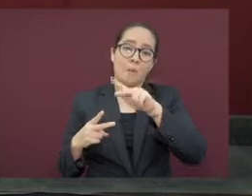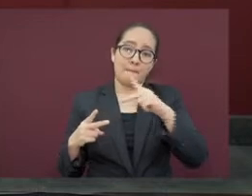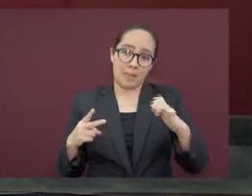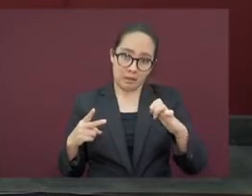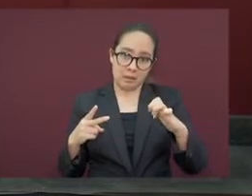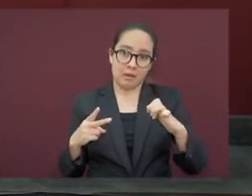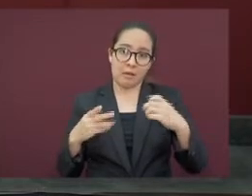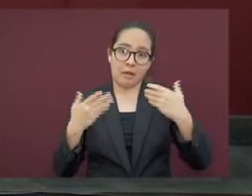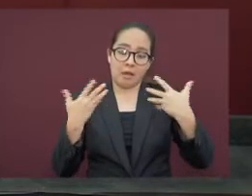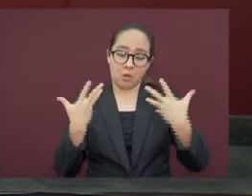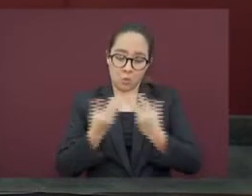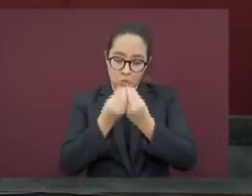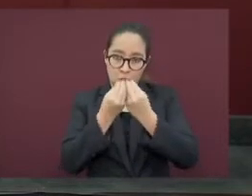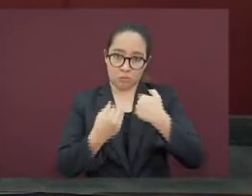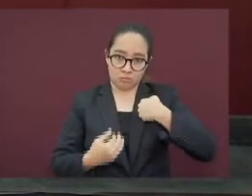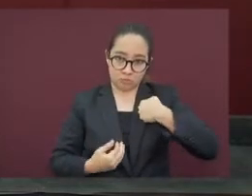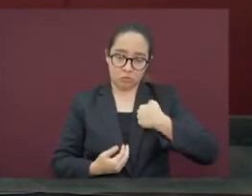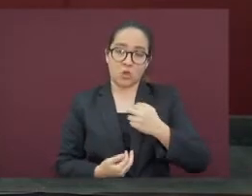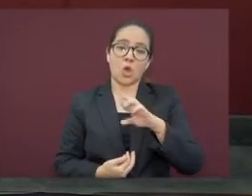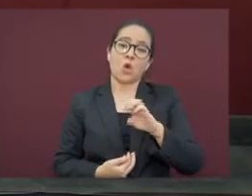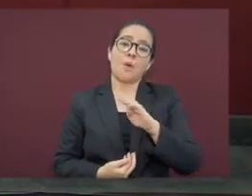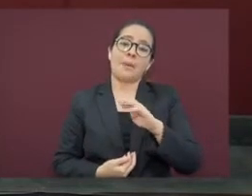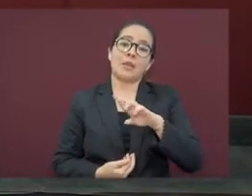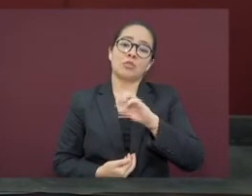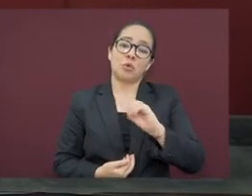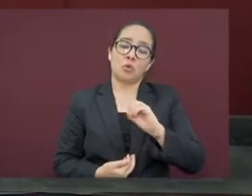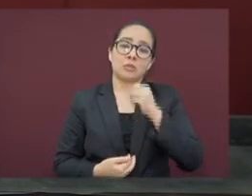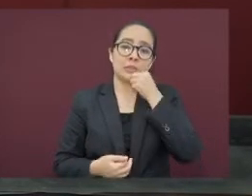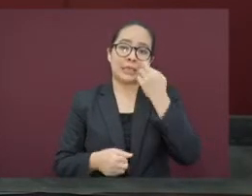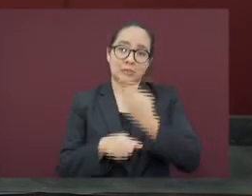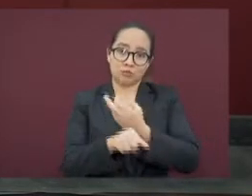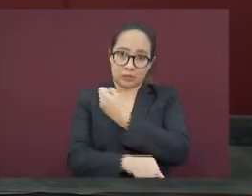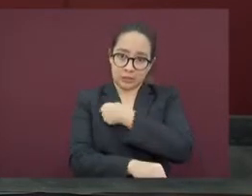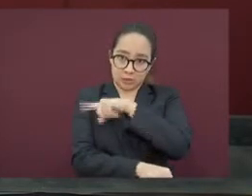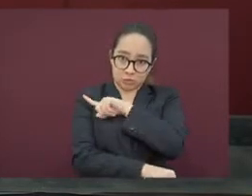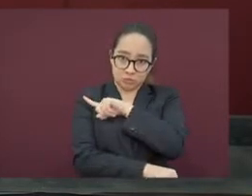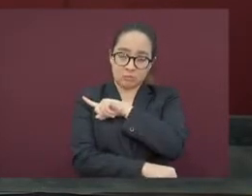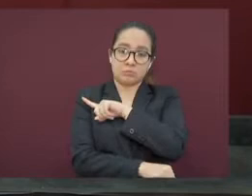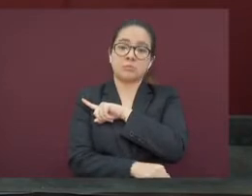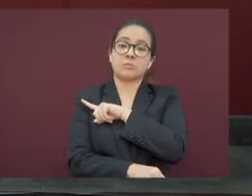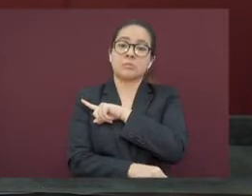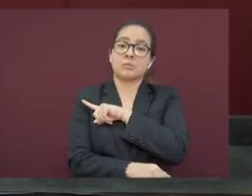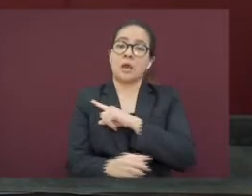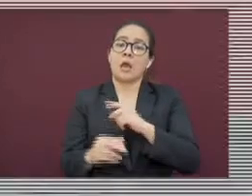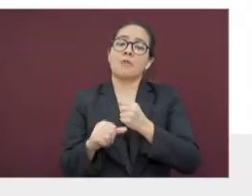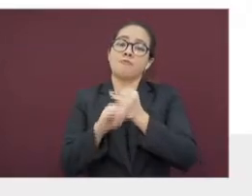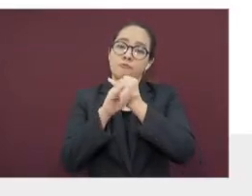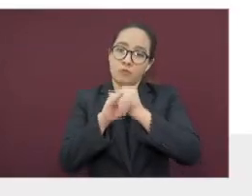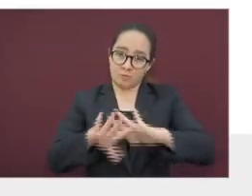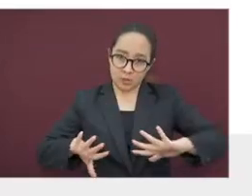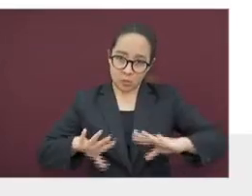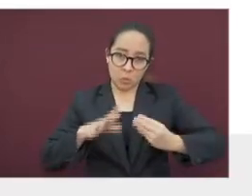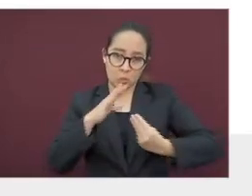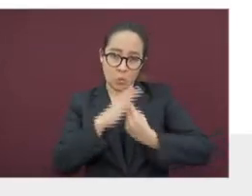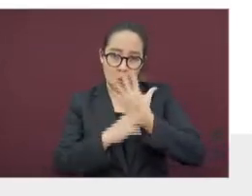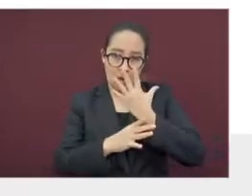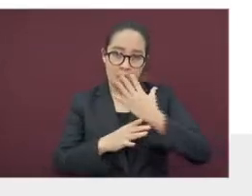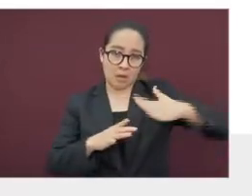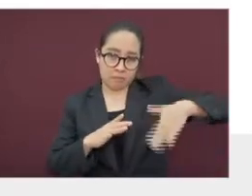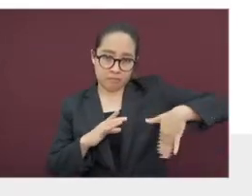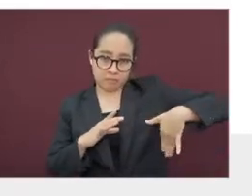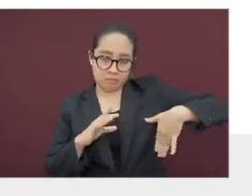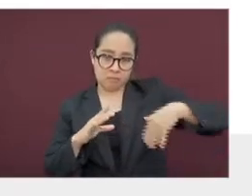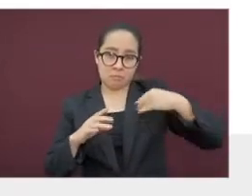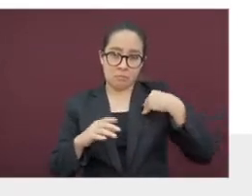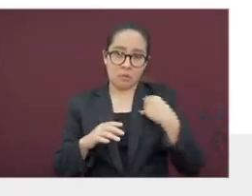junto con un servidor, Roberto Ramos Salor, secretario de Salud, daremos la actualización sobre coronavirus, además